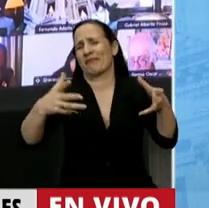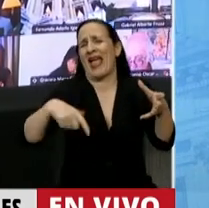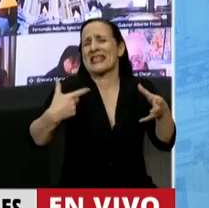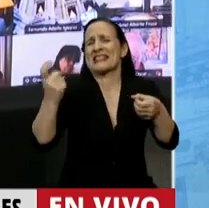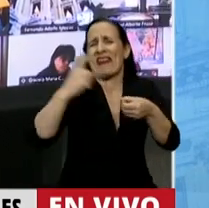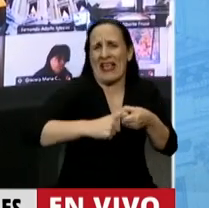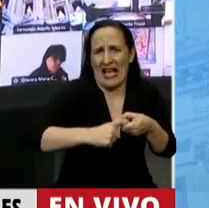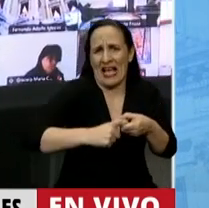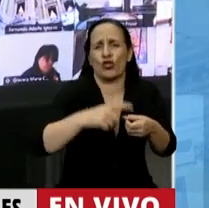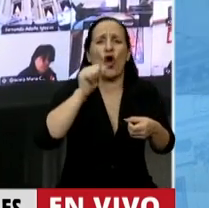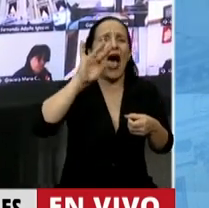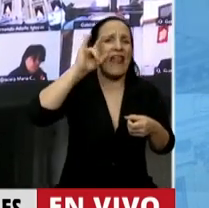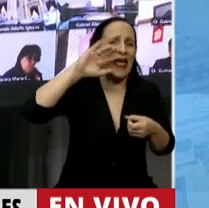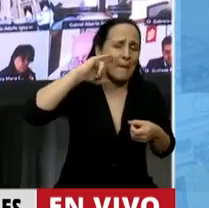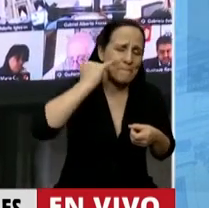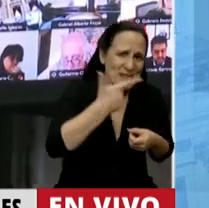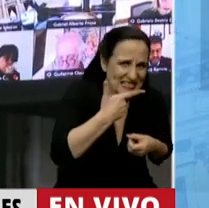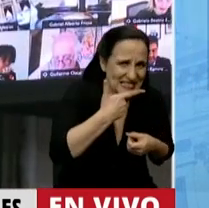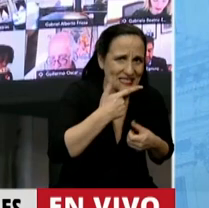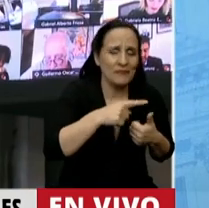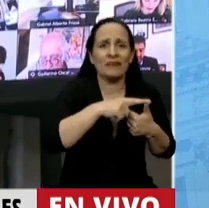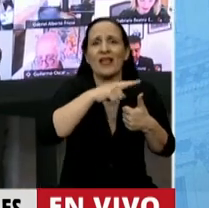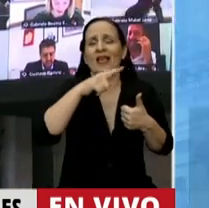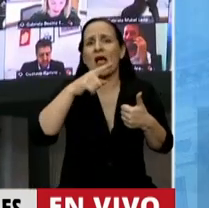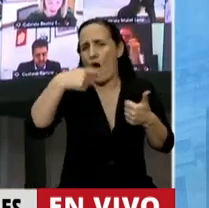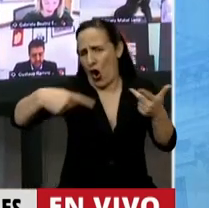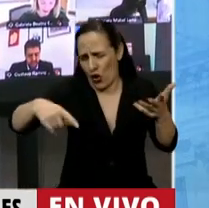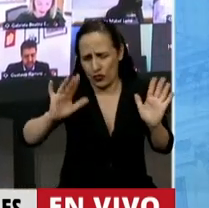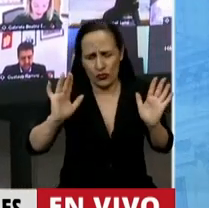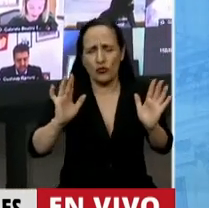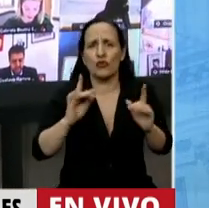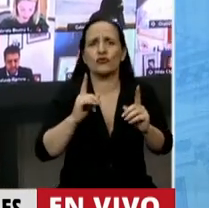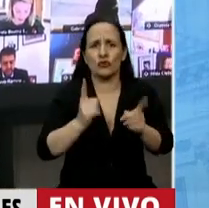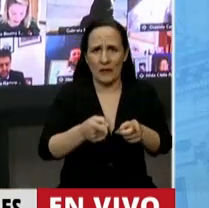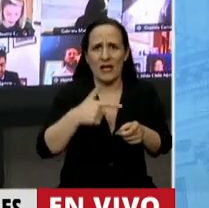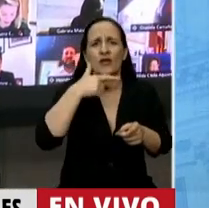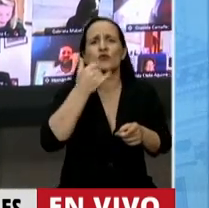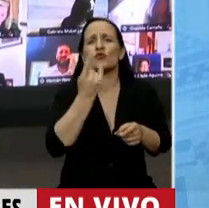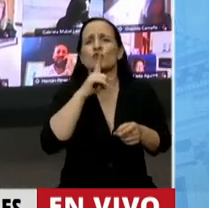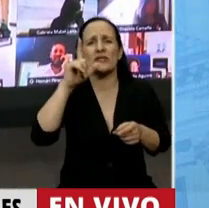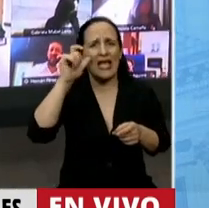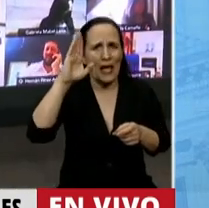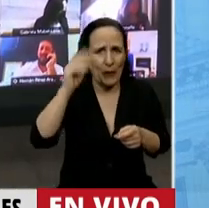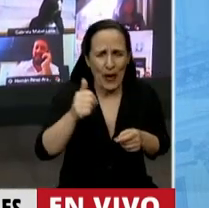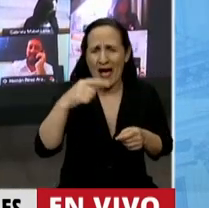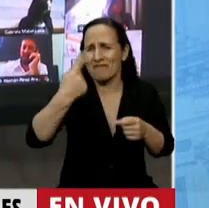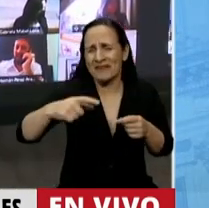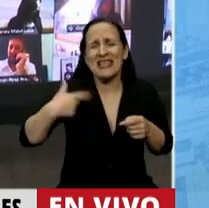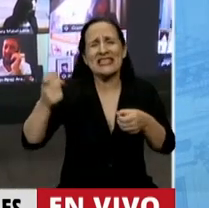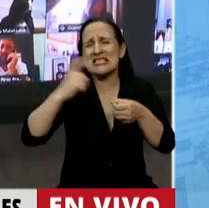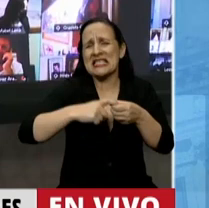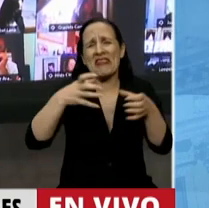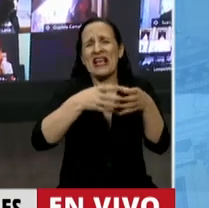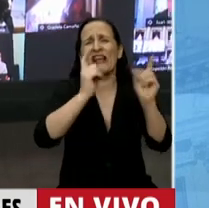sindicatos, entre ellos ADEMIS, pero también los UTEPA multicolor y tantos otros que están